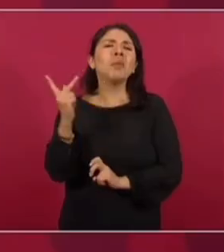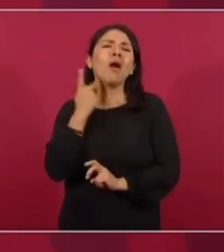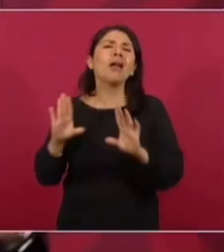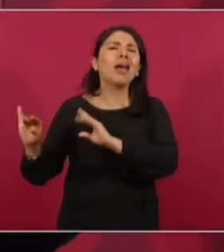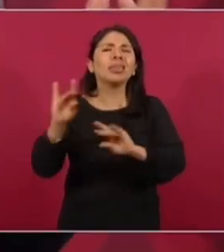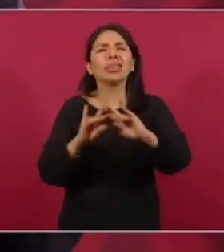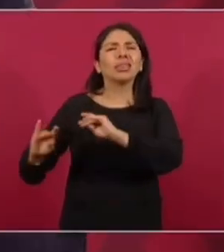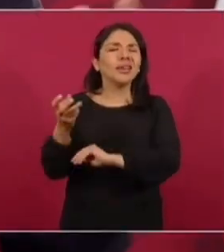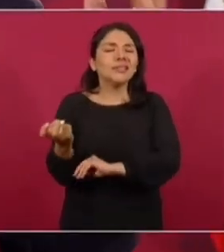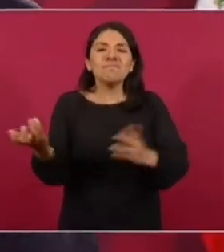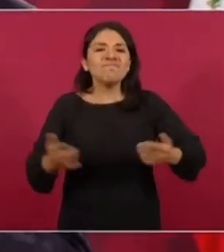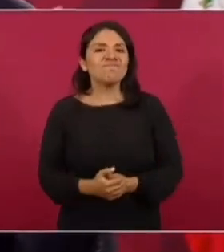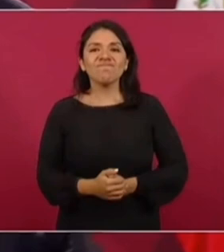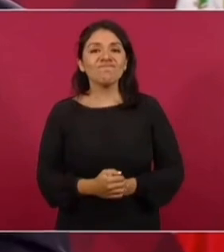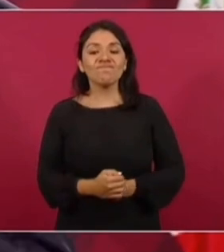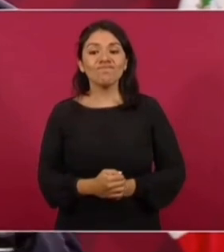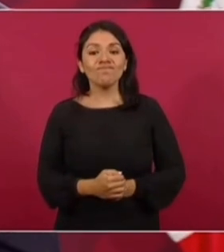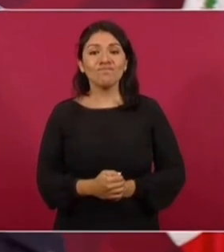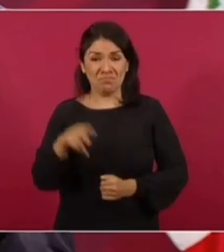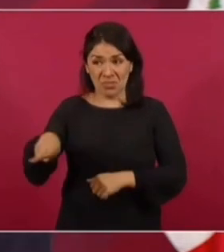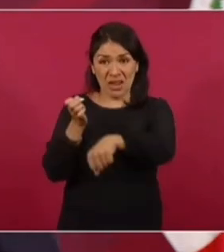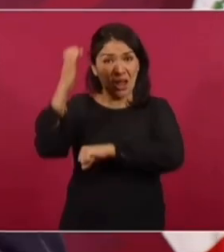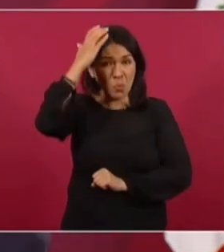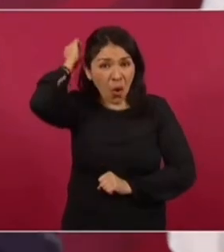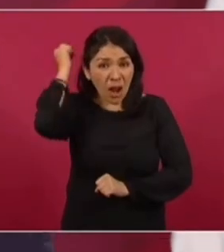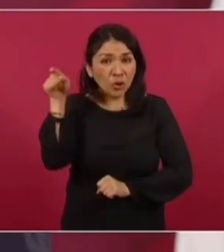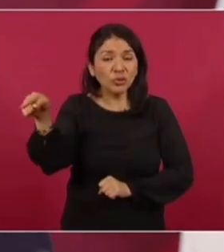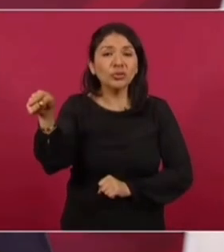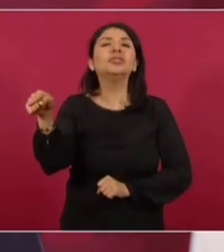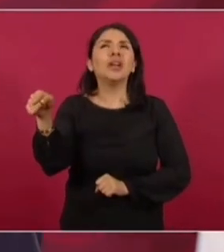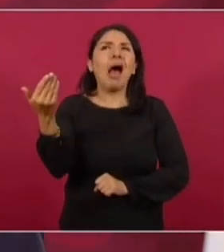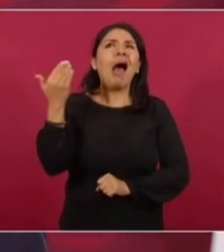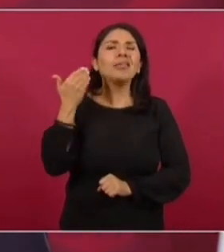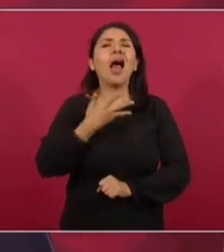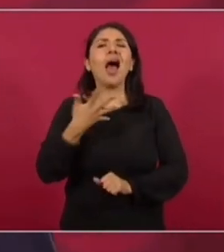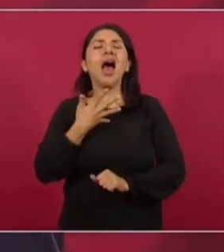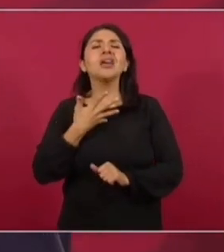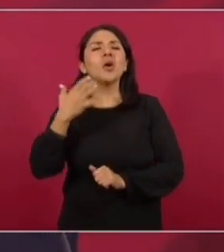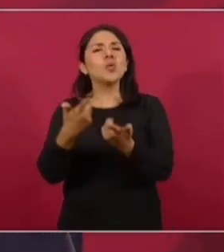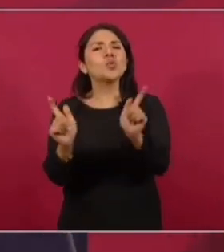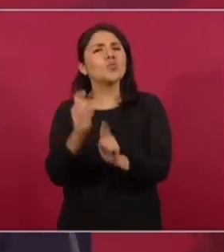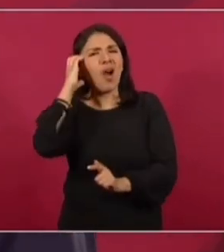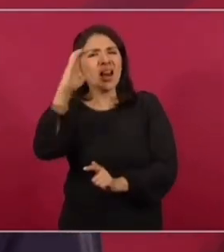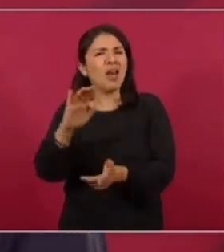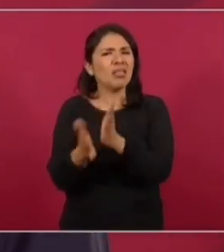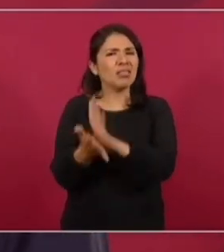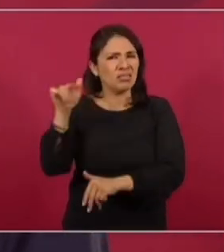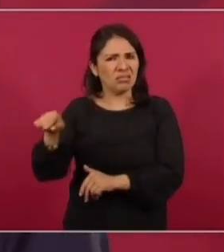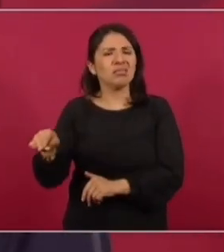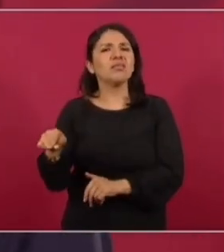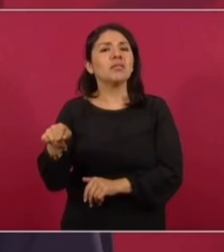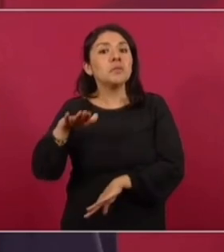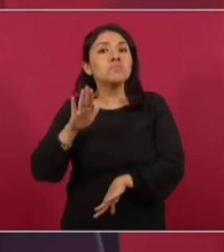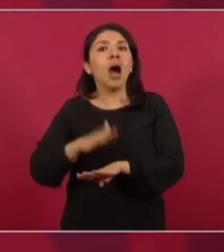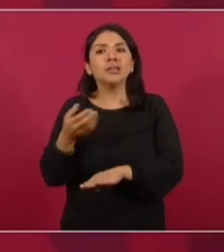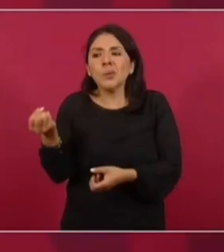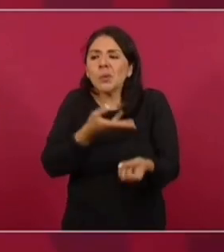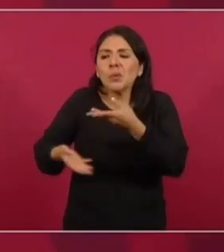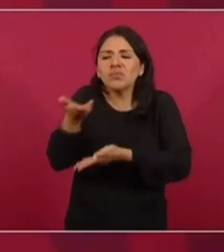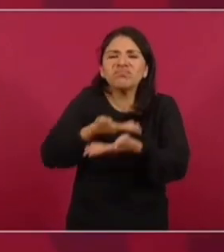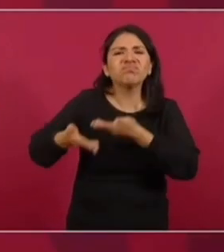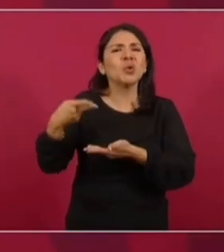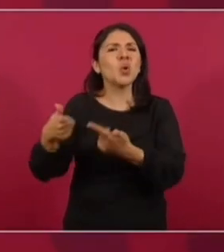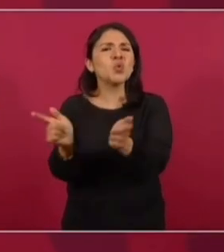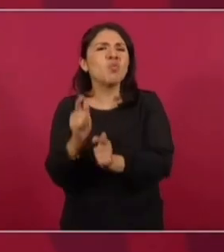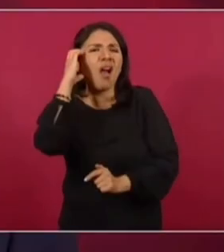politiquería. Es que en Morelos había una asociación delictosa. En Morelos se alimentaban y se nutrían mutuamente